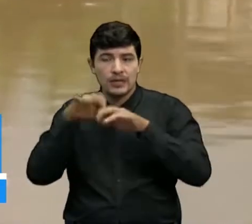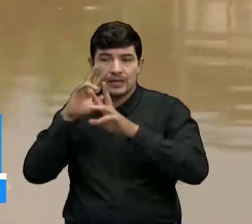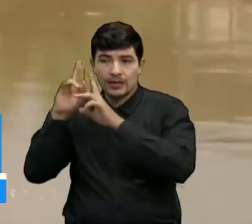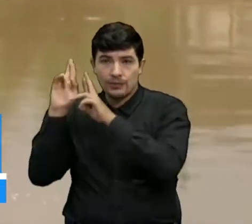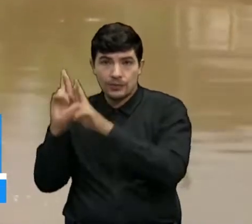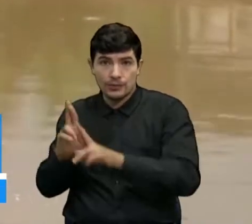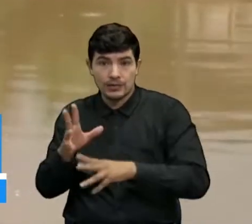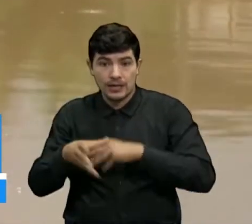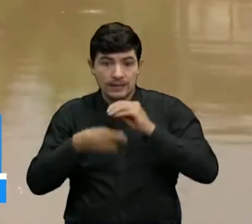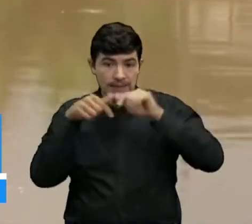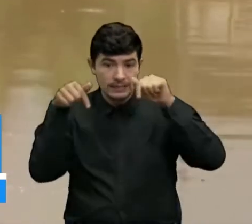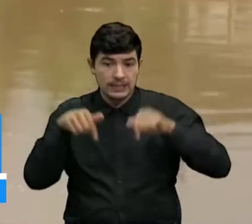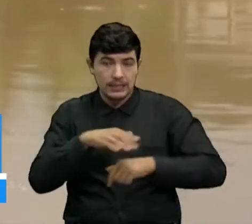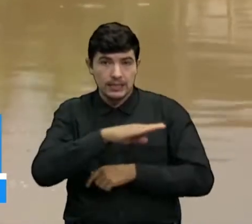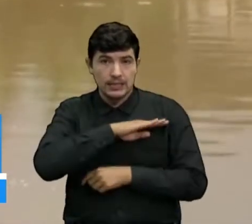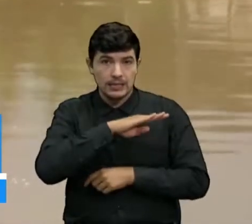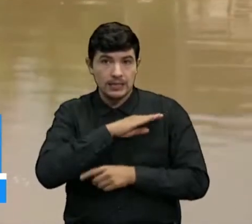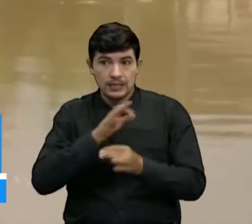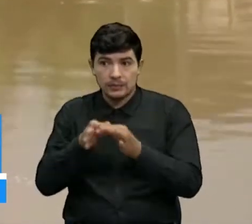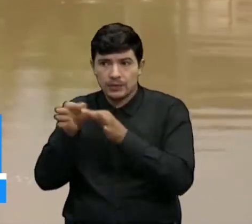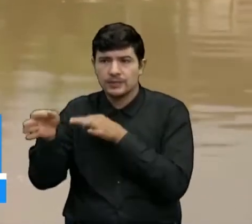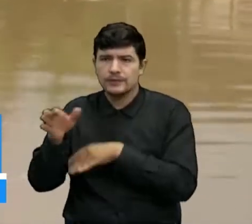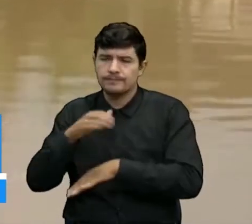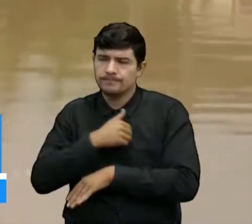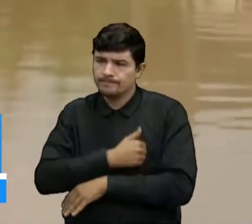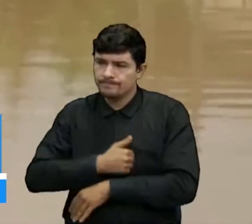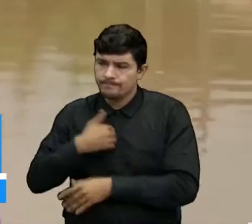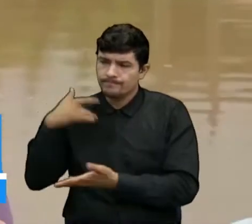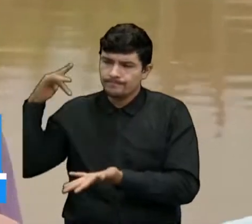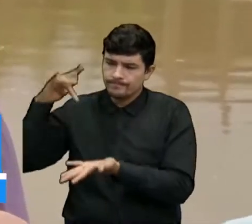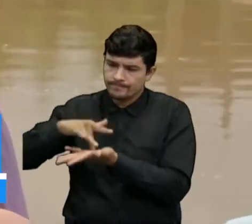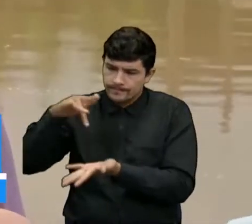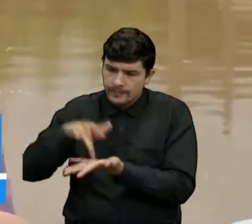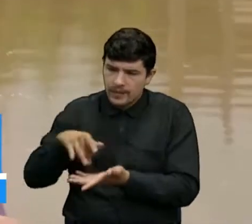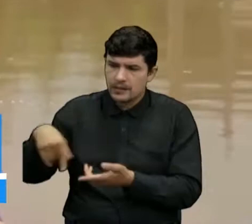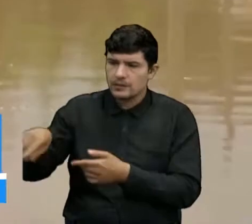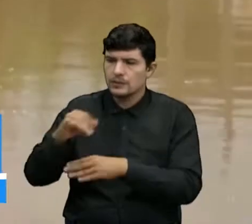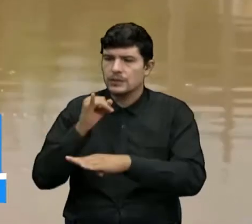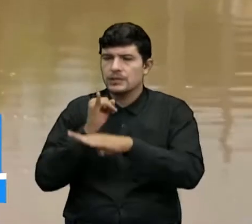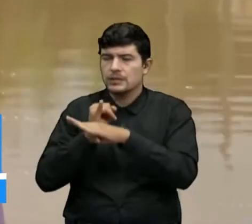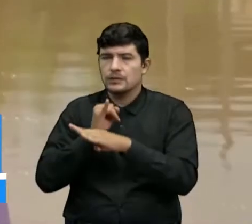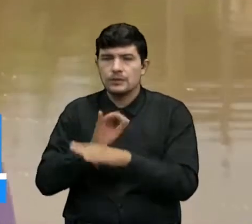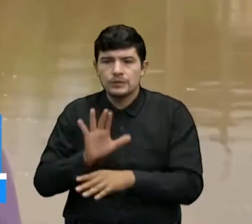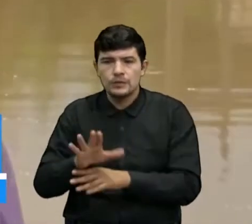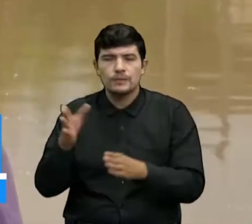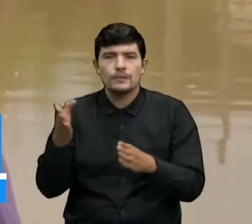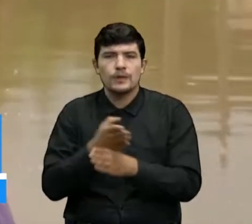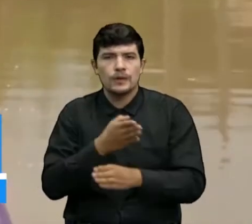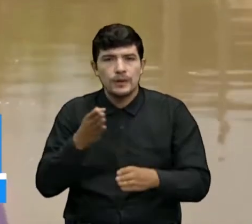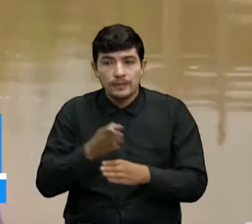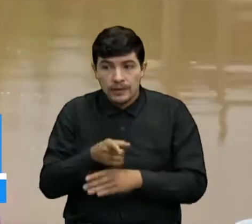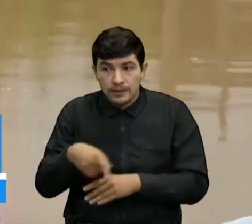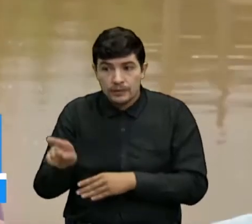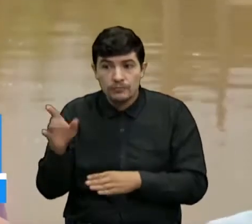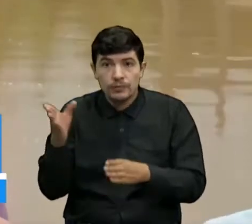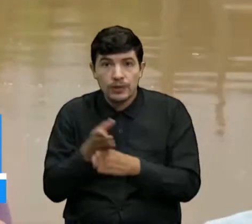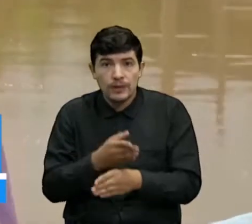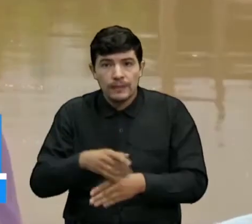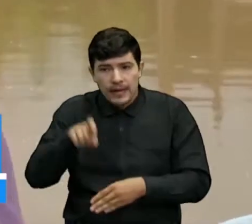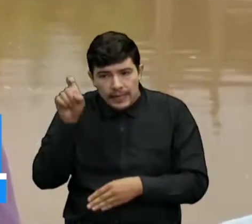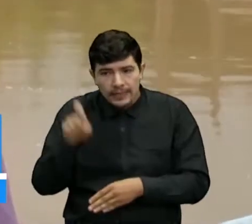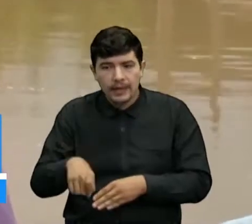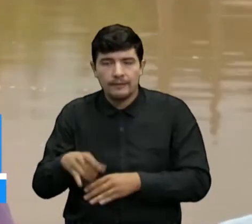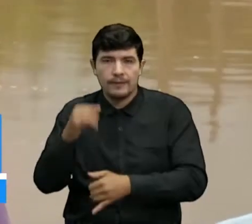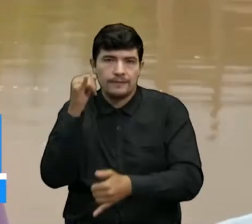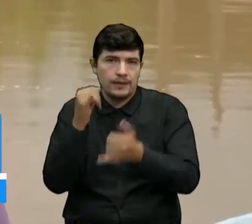la alcaldía municipal de que haga presencia las instituciones. Son un problema que tenemos que terminar de